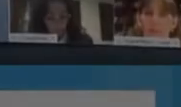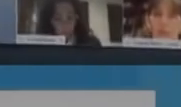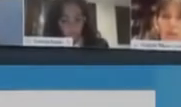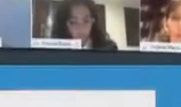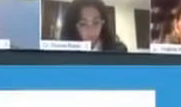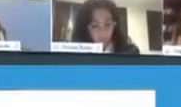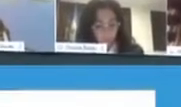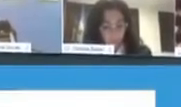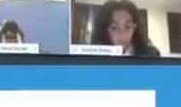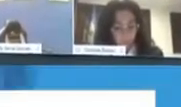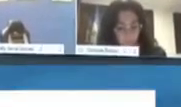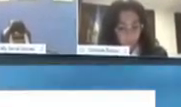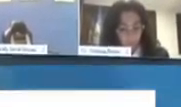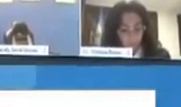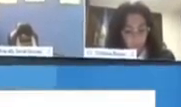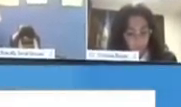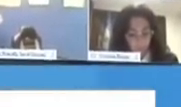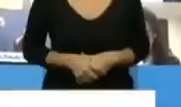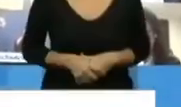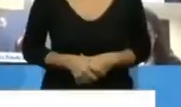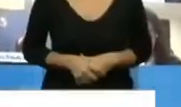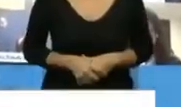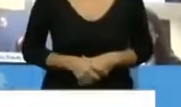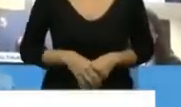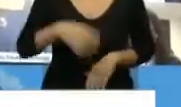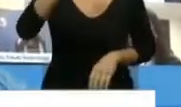Tiene la palabra la diputada Alma Zapac.